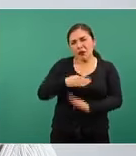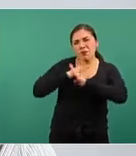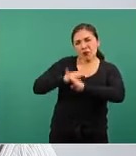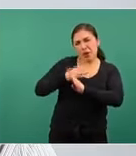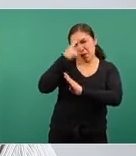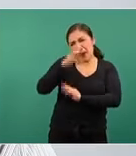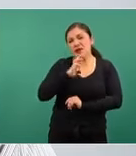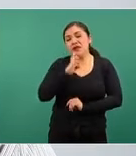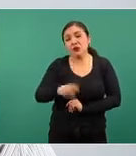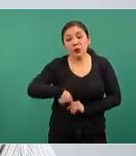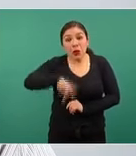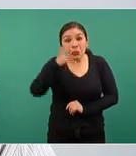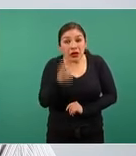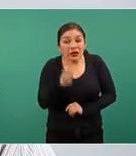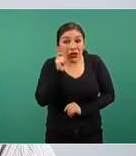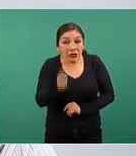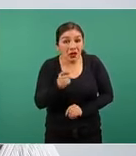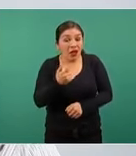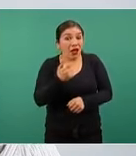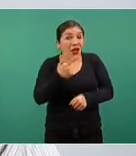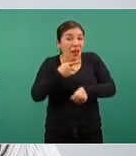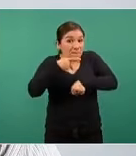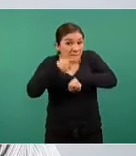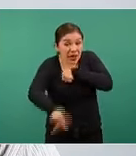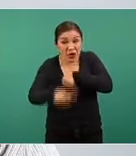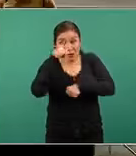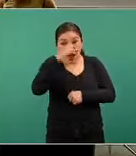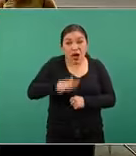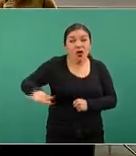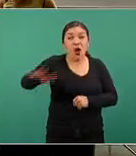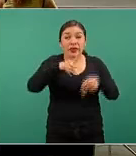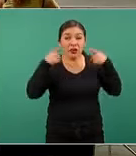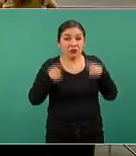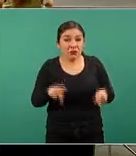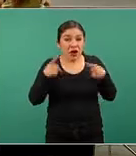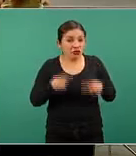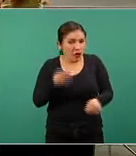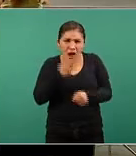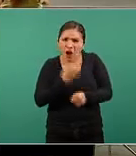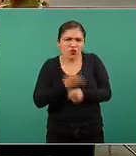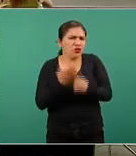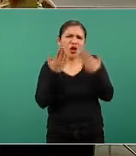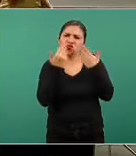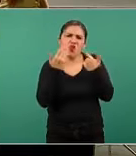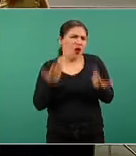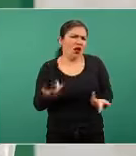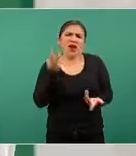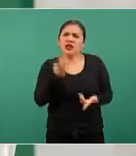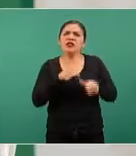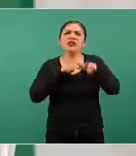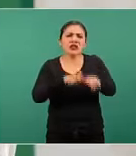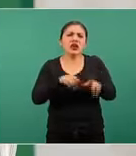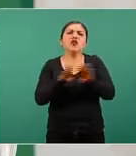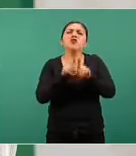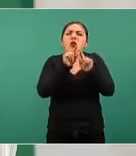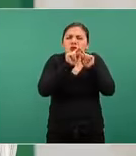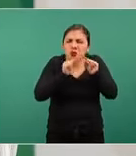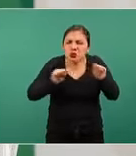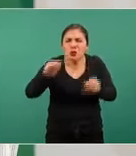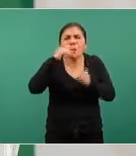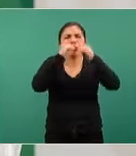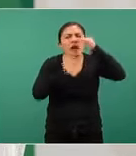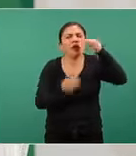pero no es un factor, digamos, de riesgo poblacional, al menos no en estos momentos, todavía sigue siendo una proporción muy pequeña